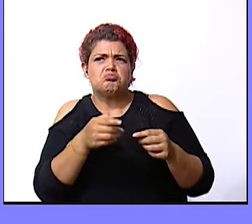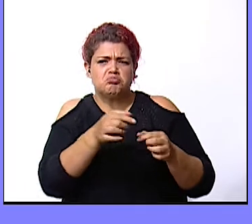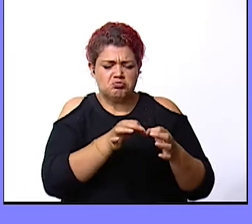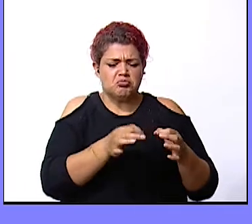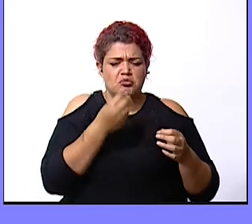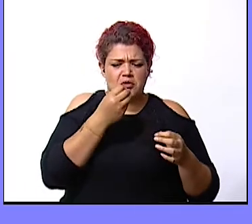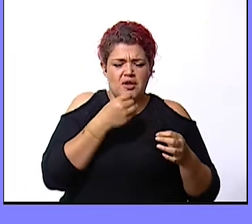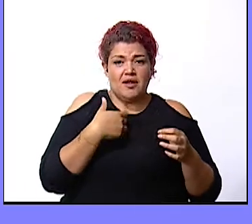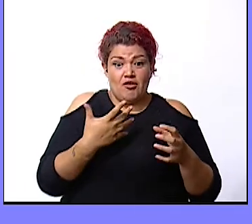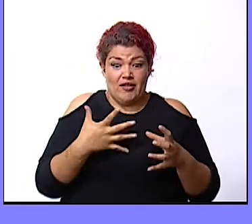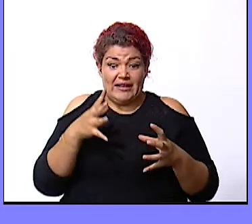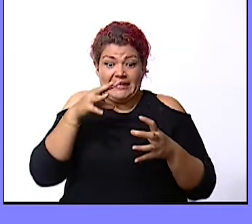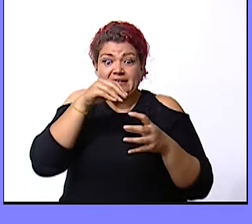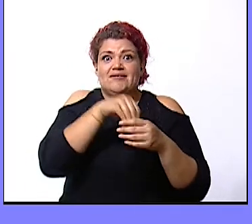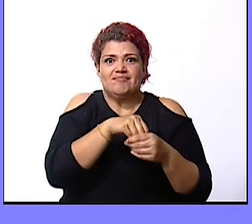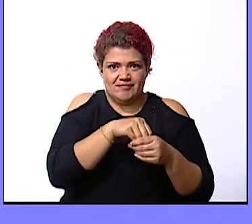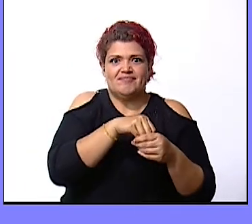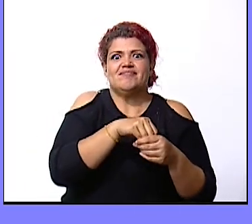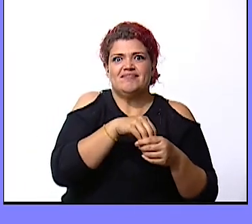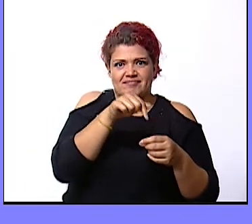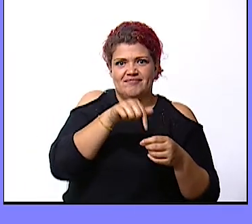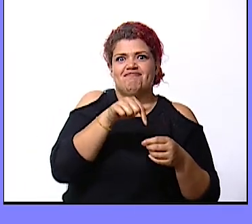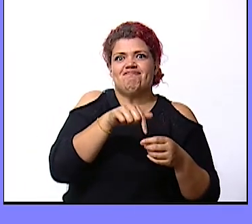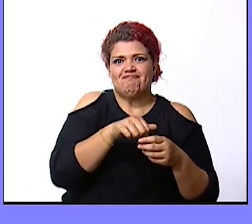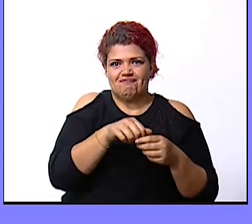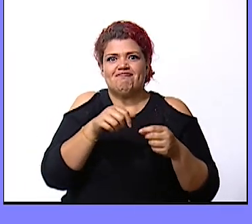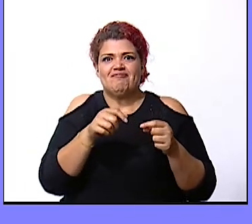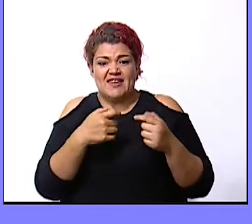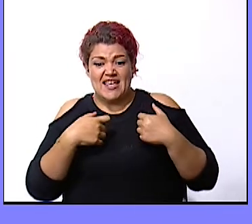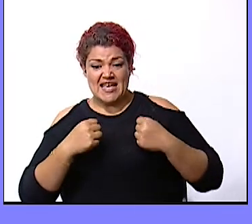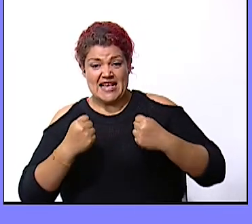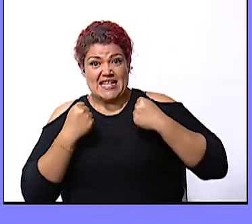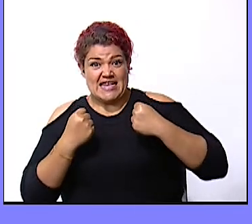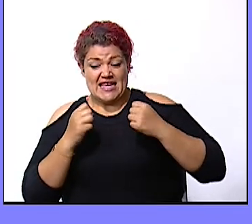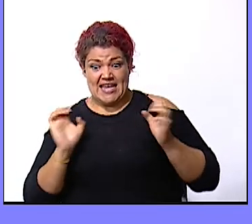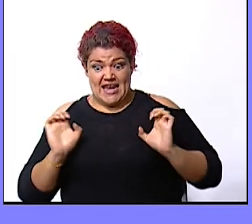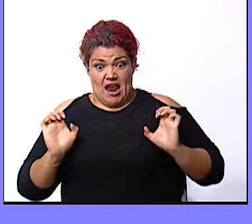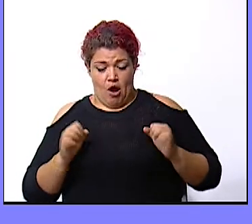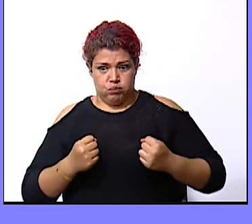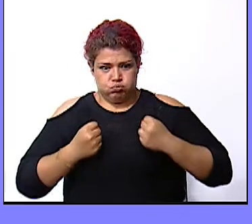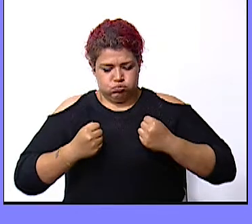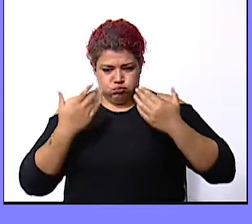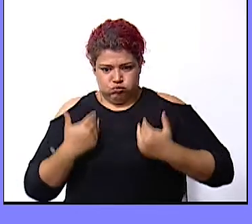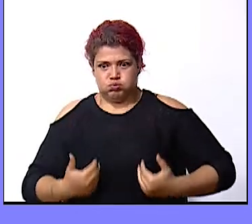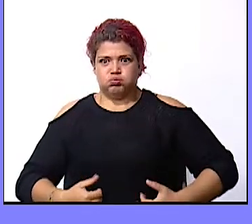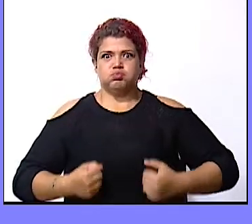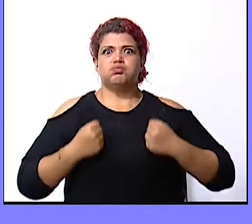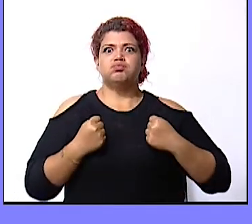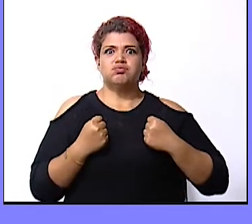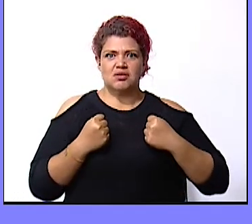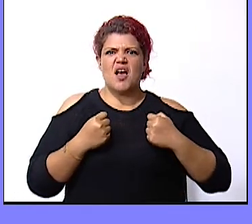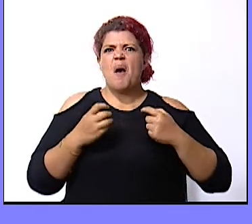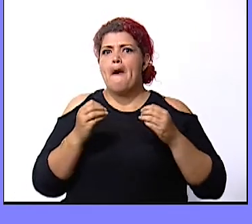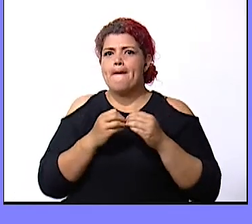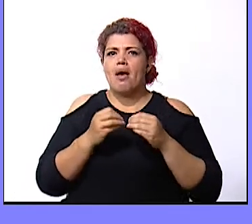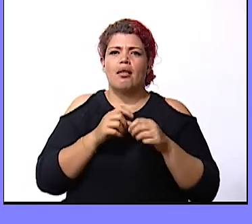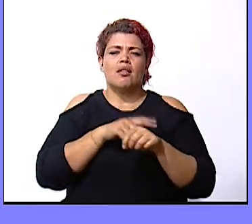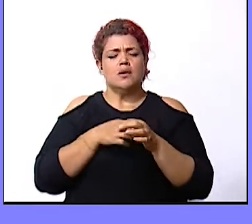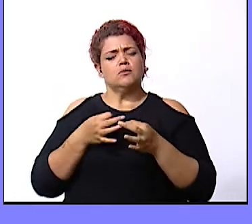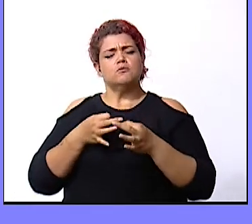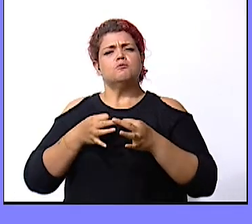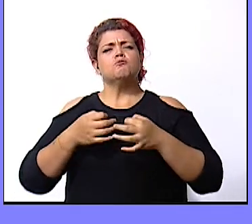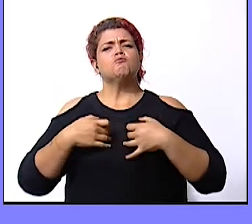a tu dieta las tienes que agregar de energía tu cuerpo llenarán y por más tiempo tú